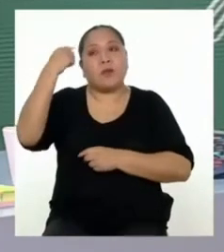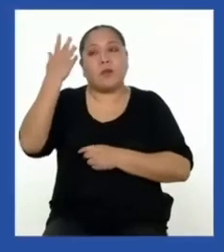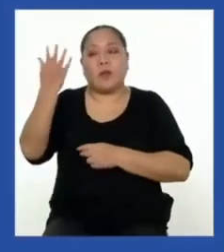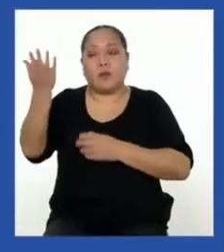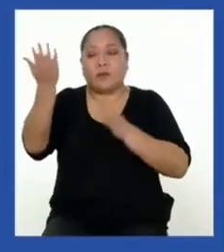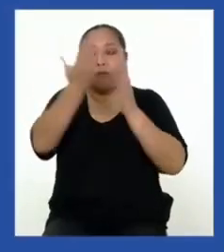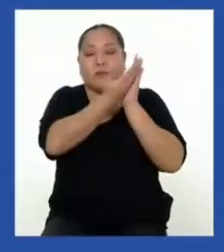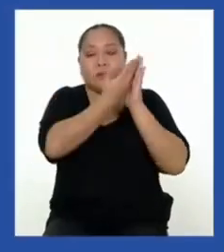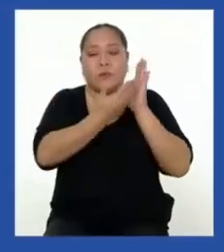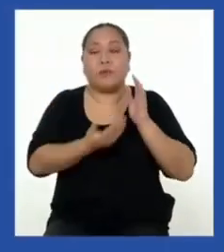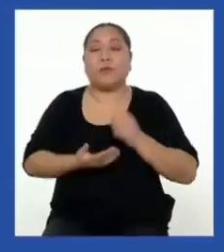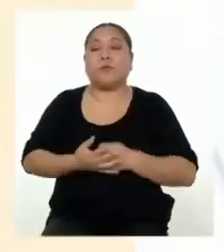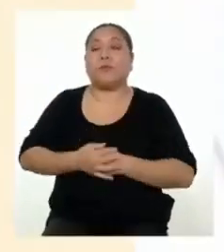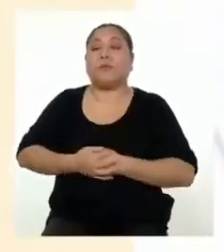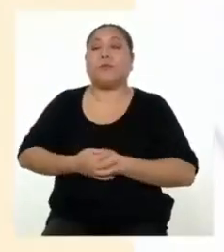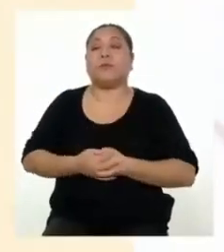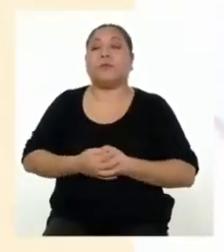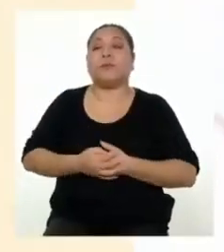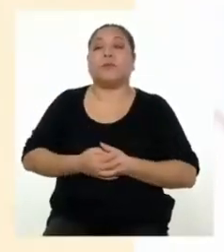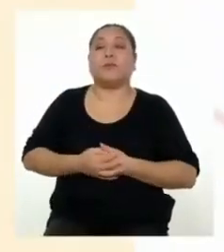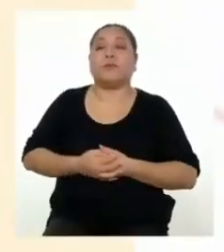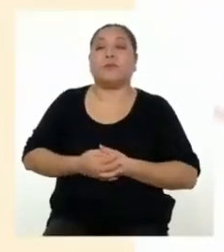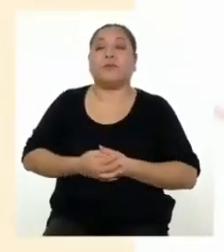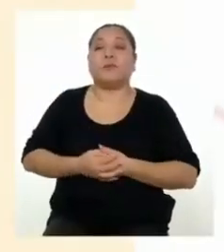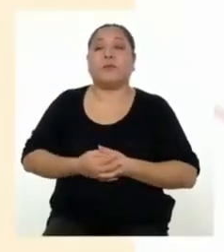podría ser así.